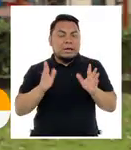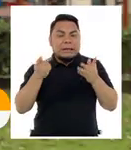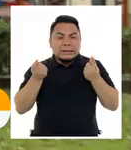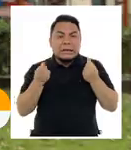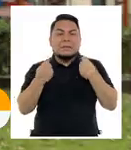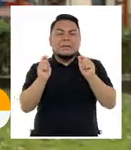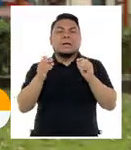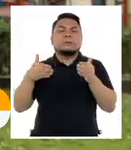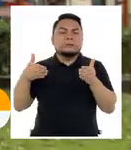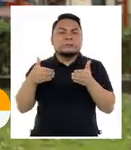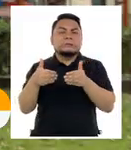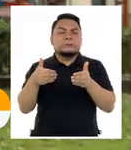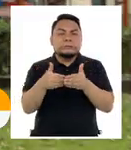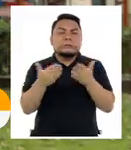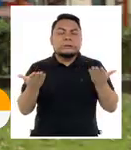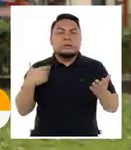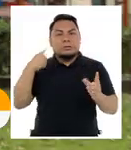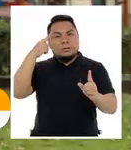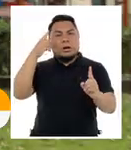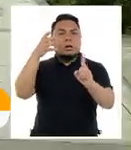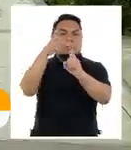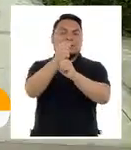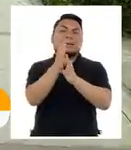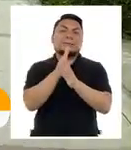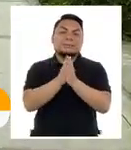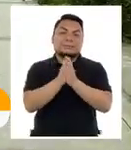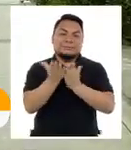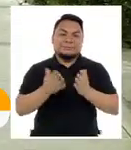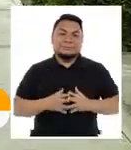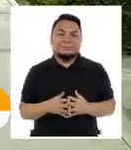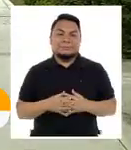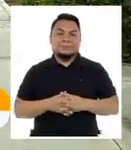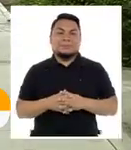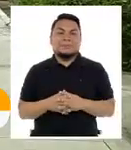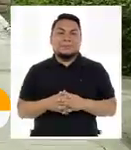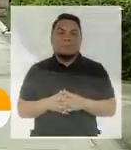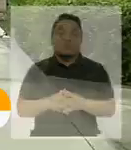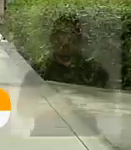por tratar de acercarnos a nuestras metas y anhelos.